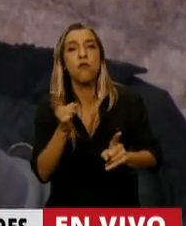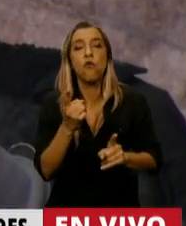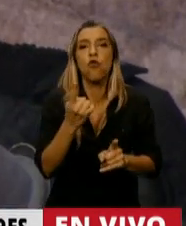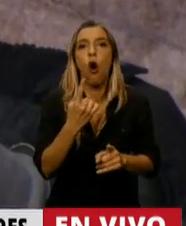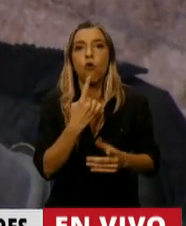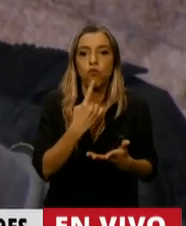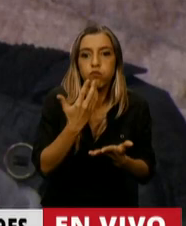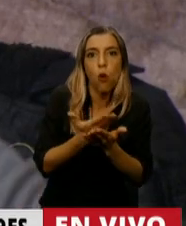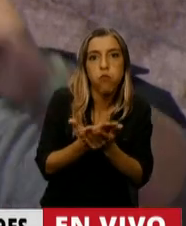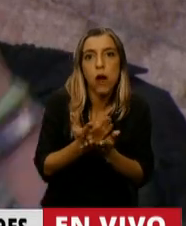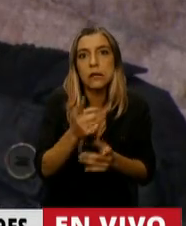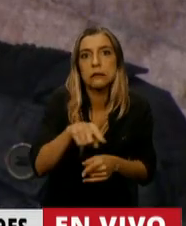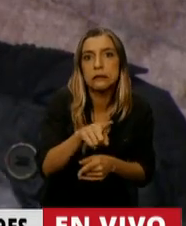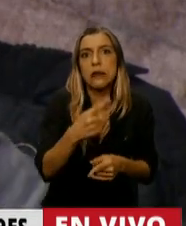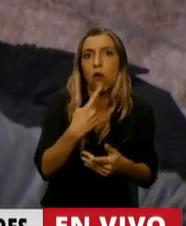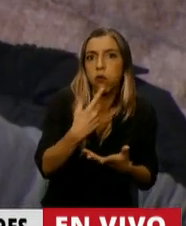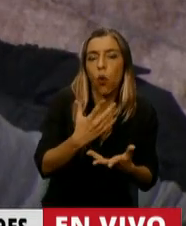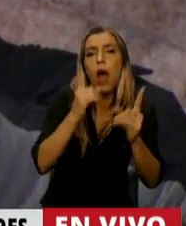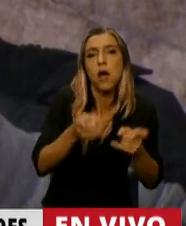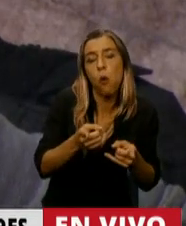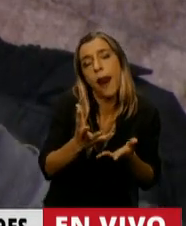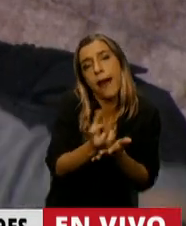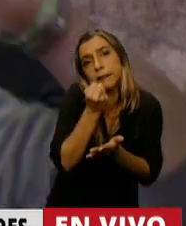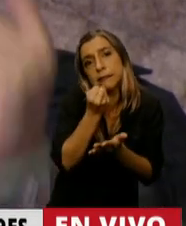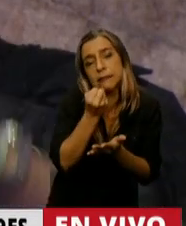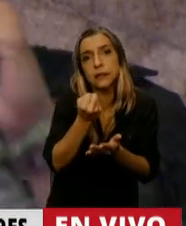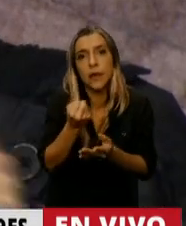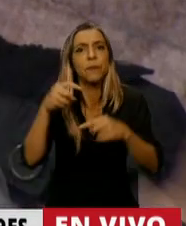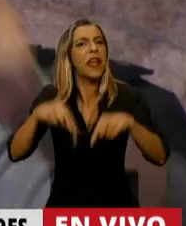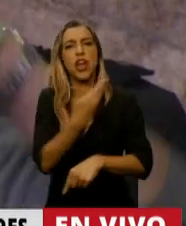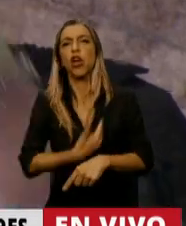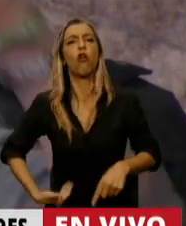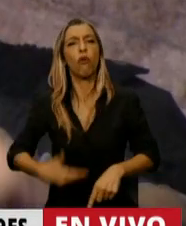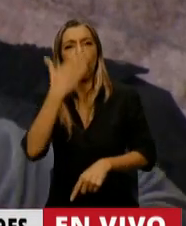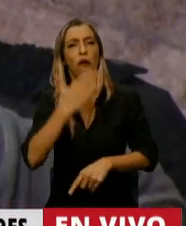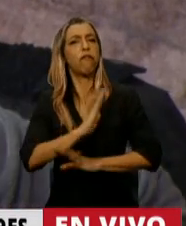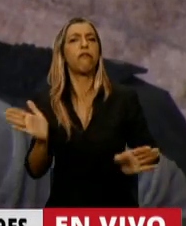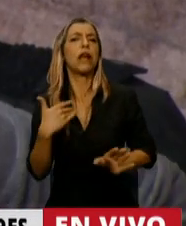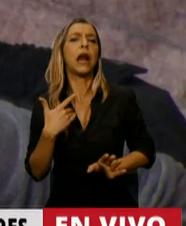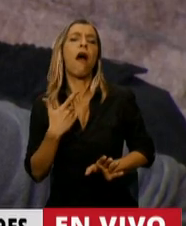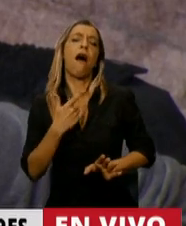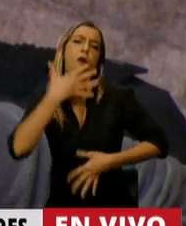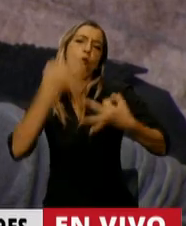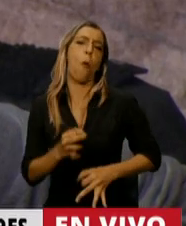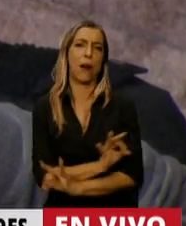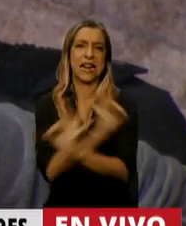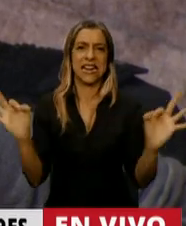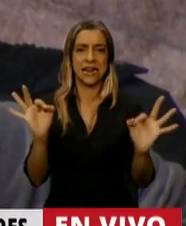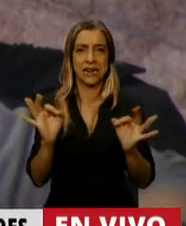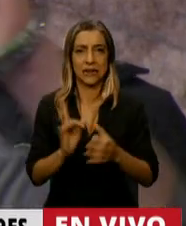propuesta se encontraron con que el gobierno les dijo que ni siquiera la iba a cumplir.